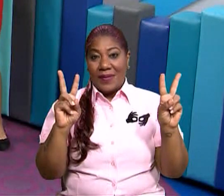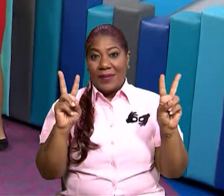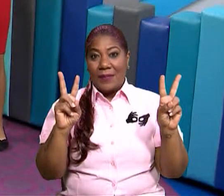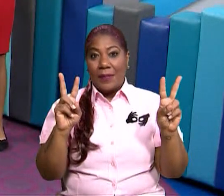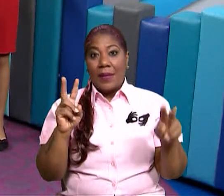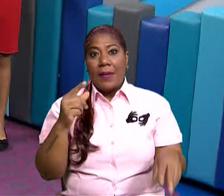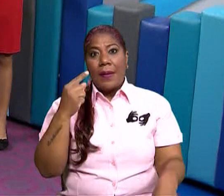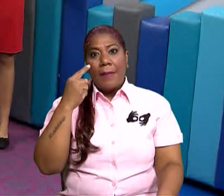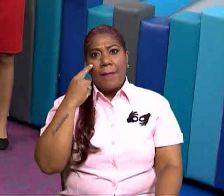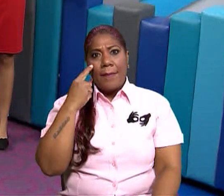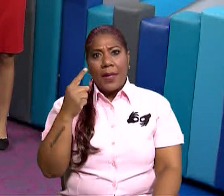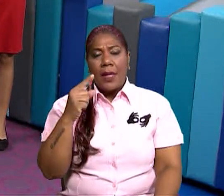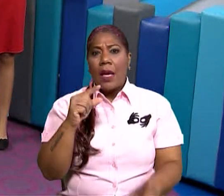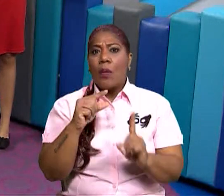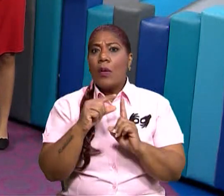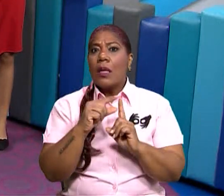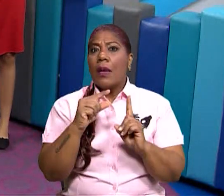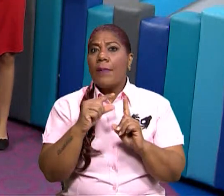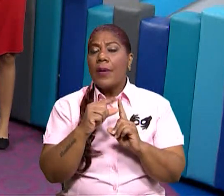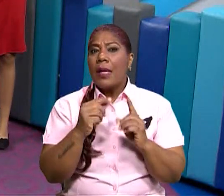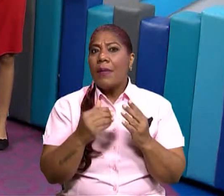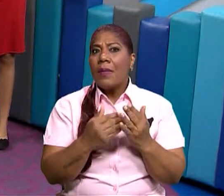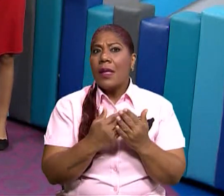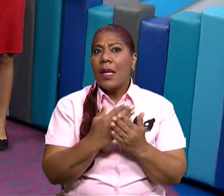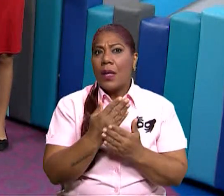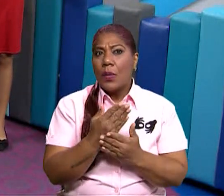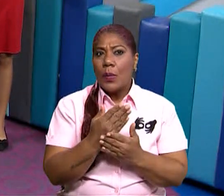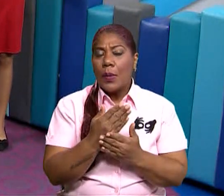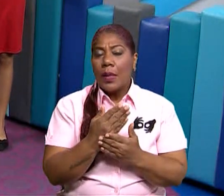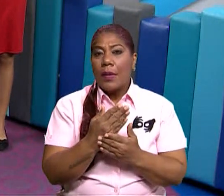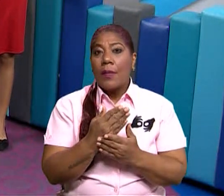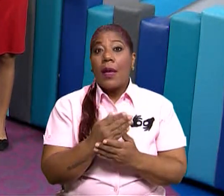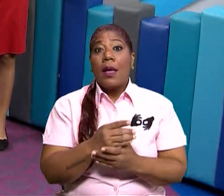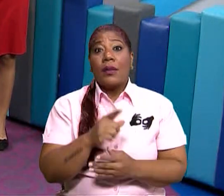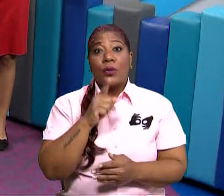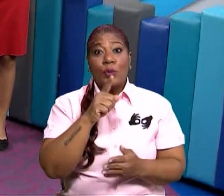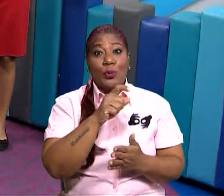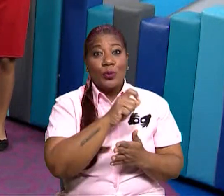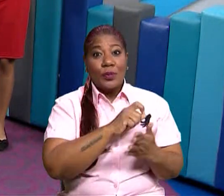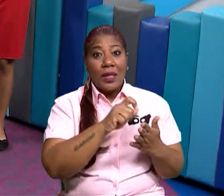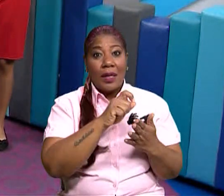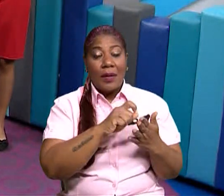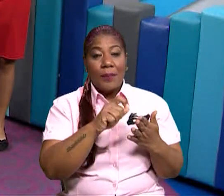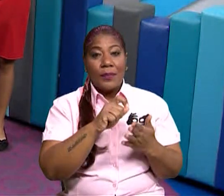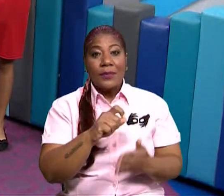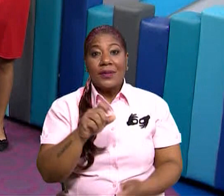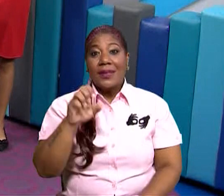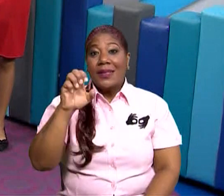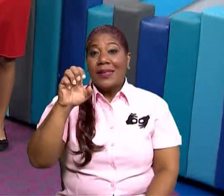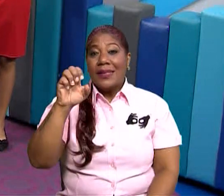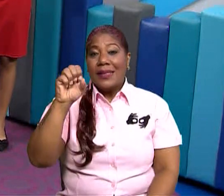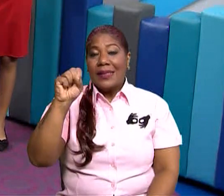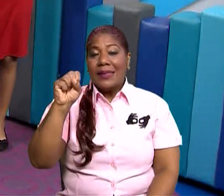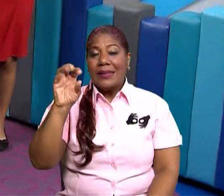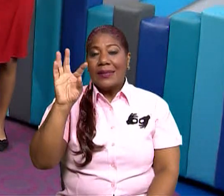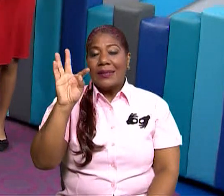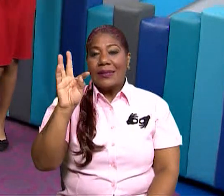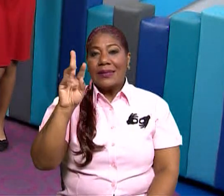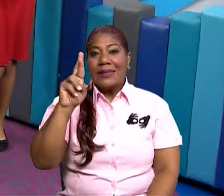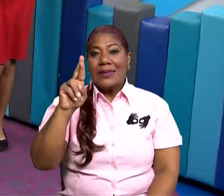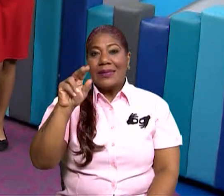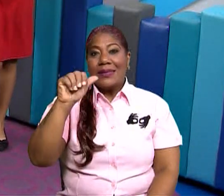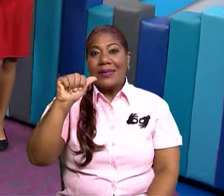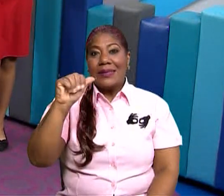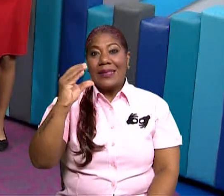Estratos. Ah, de eso vamos ¿Qué serán los estratos? Vamos a descubrir ahora. De eso vamos a estar hablando dentro de un